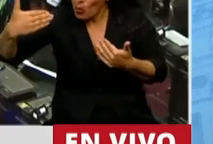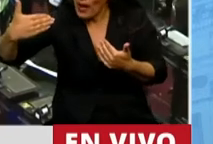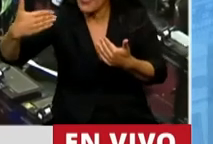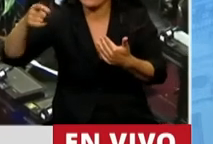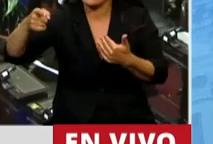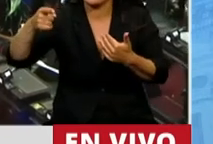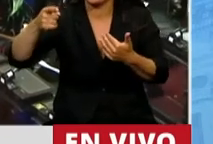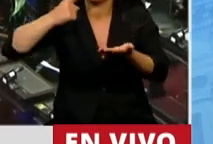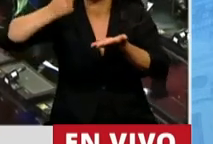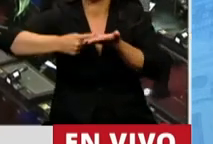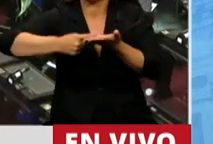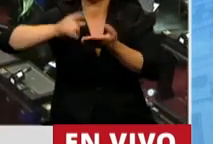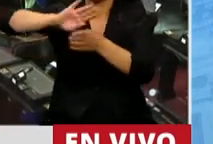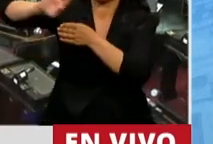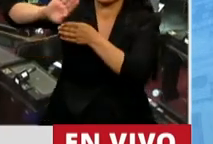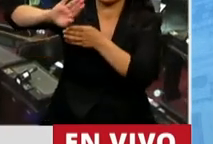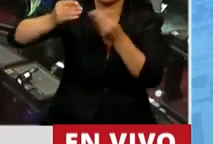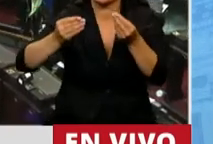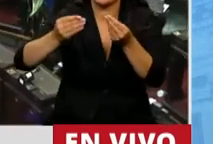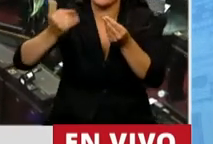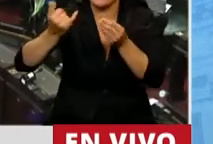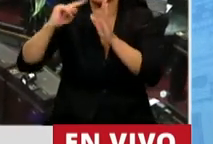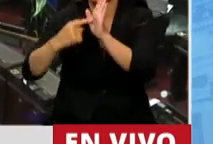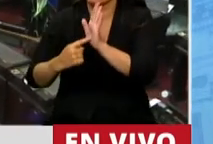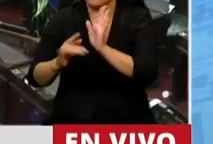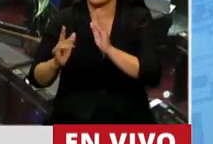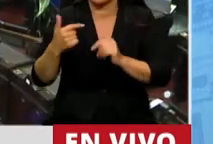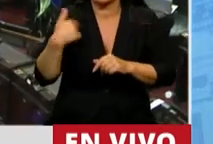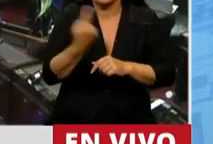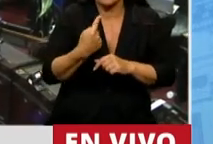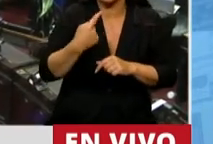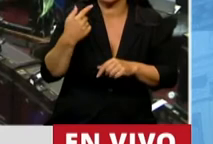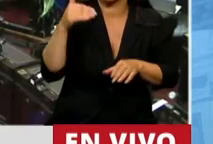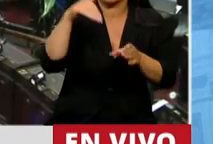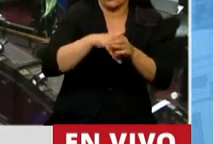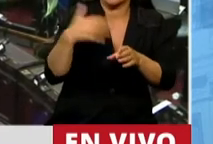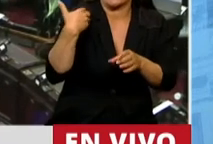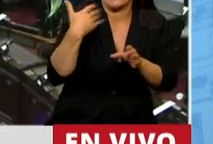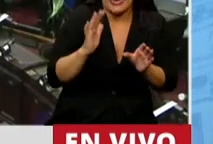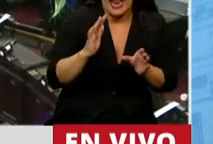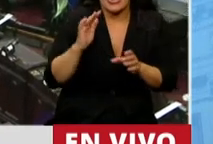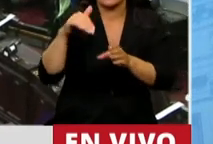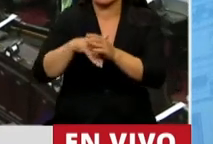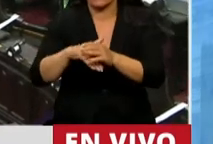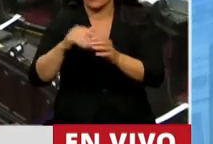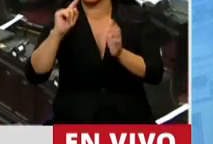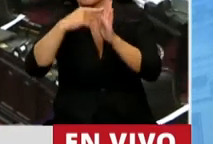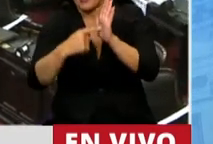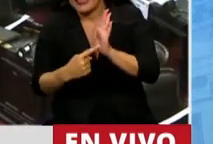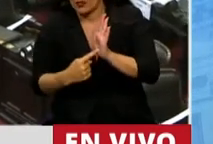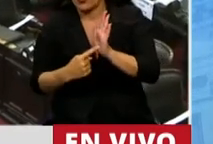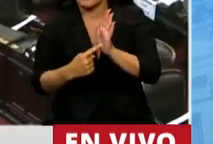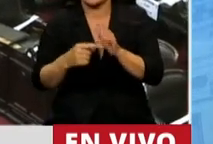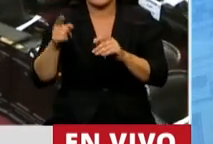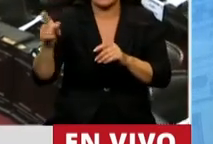razones para la toma de deuda. Creemos que eso es lo correcto. Vamos a votar en general, vamos a votar en particular. El compañero